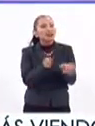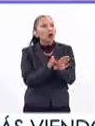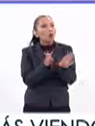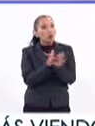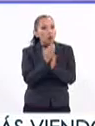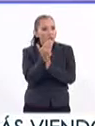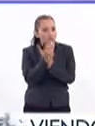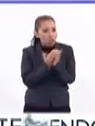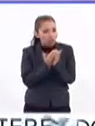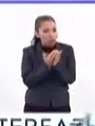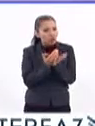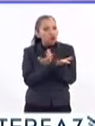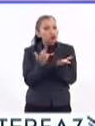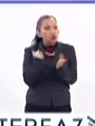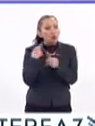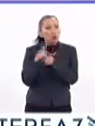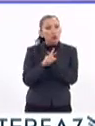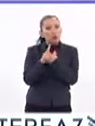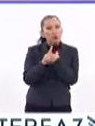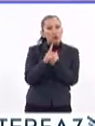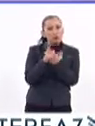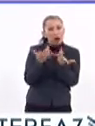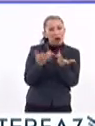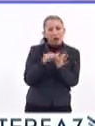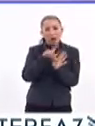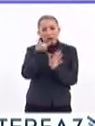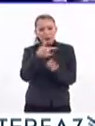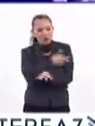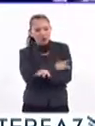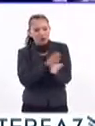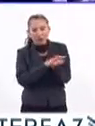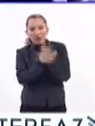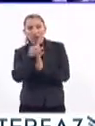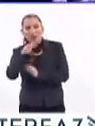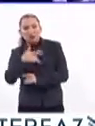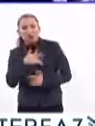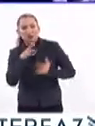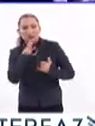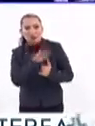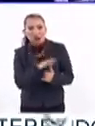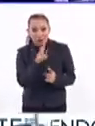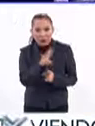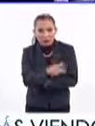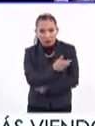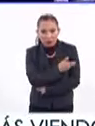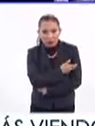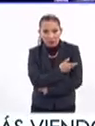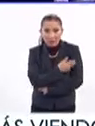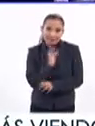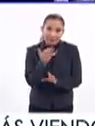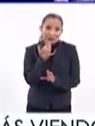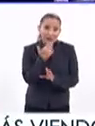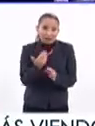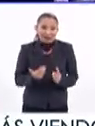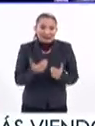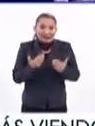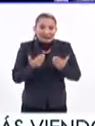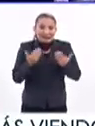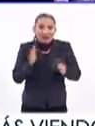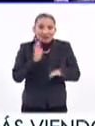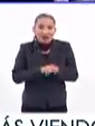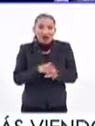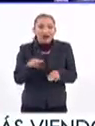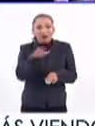forma, minimizar los efectos secundarios. Platícanos un poco de cuáles son, porque bueno, ya que haya esta vacuna es verdaderamente muy alentador,